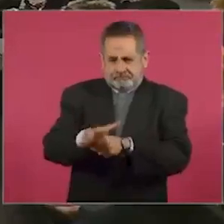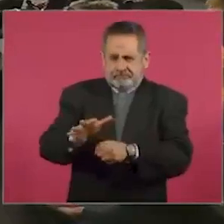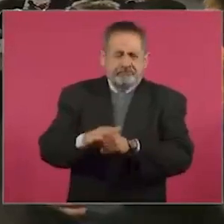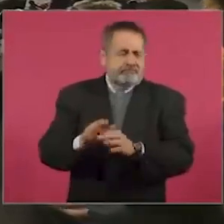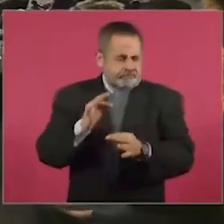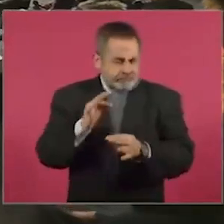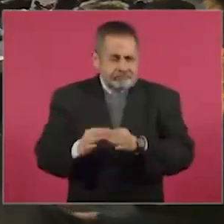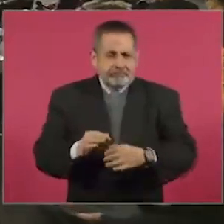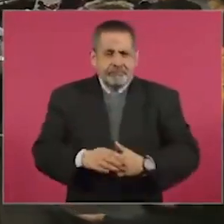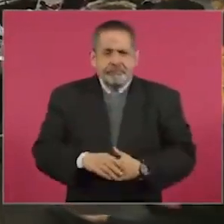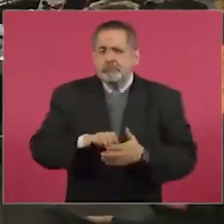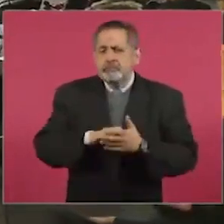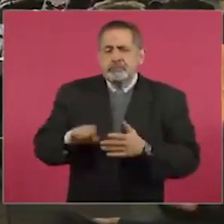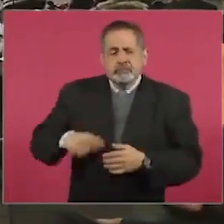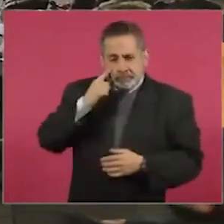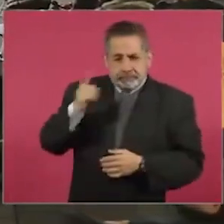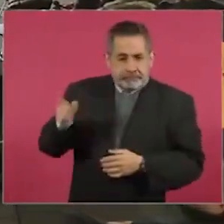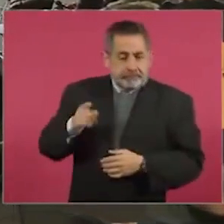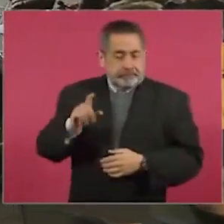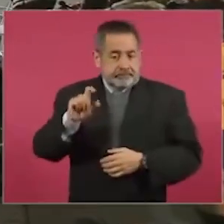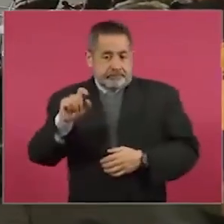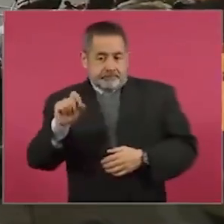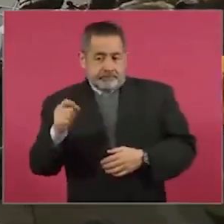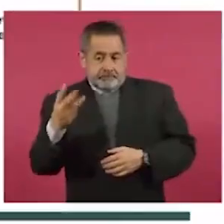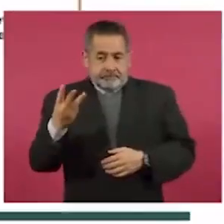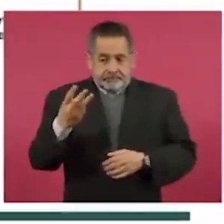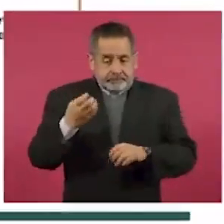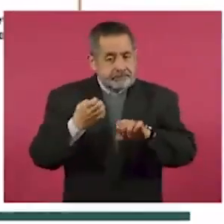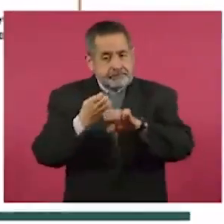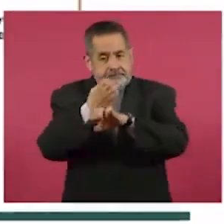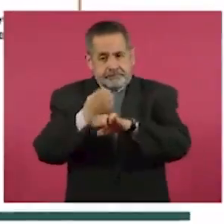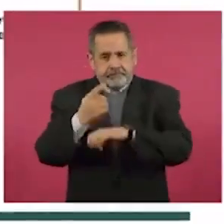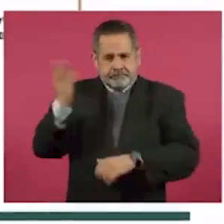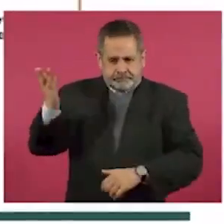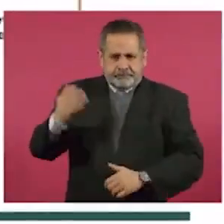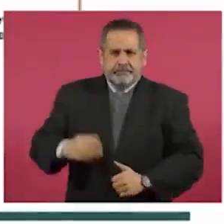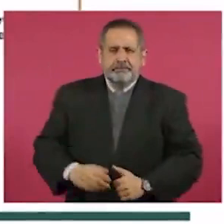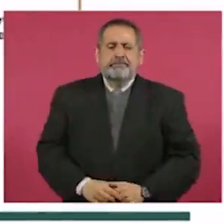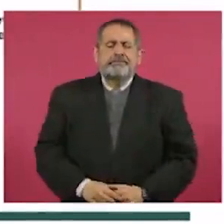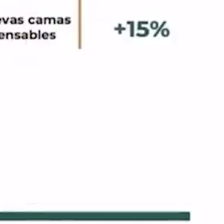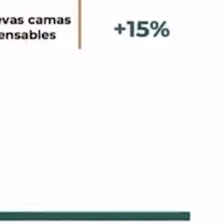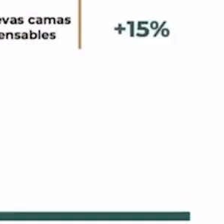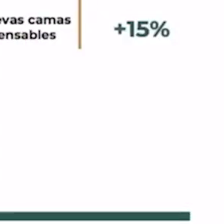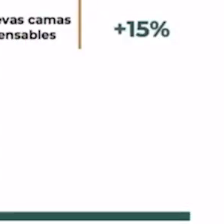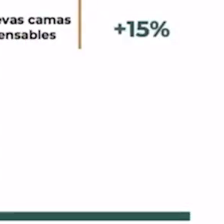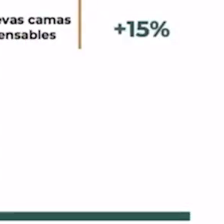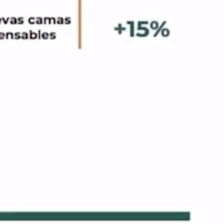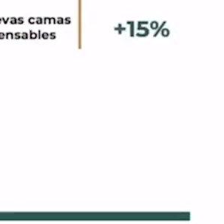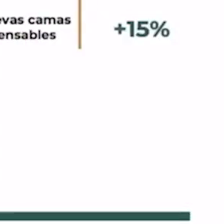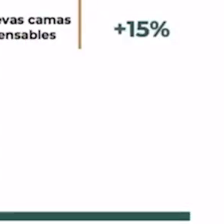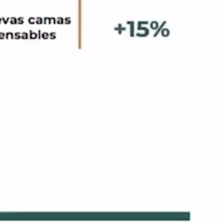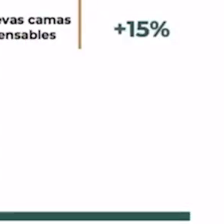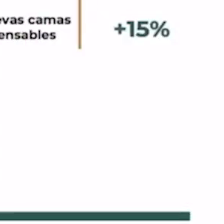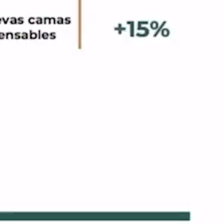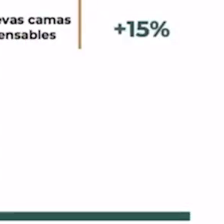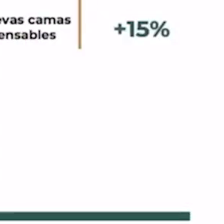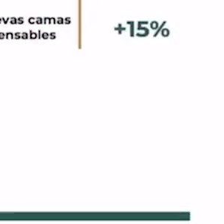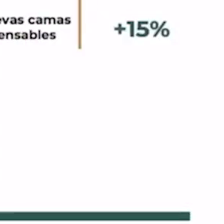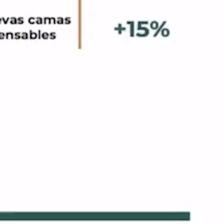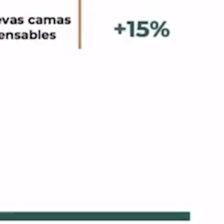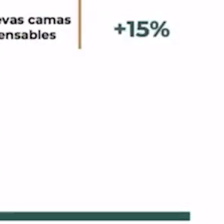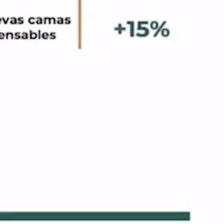En 23 estados del IMSS-Bienestar,